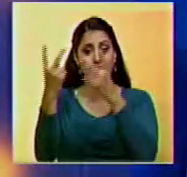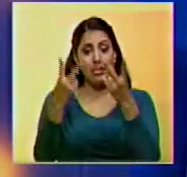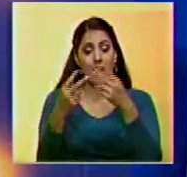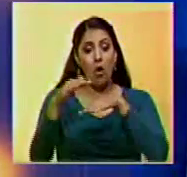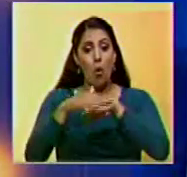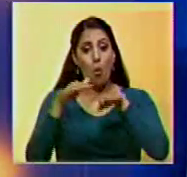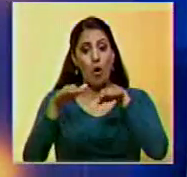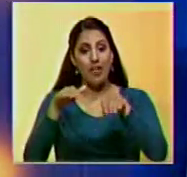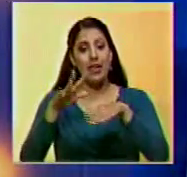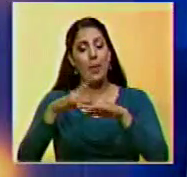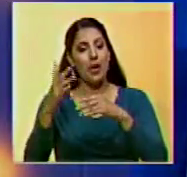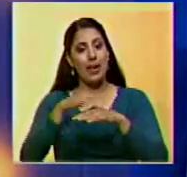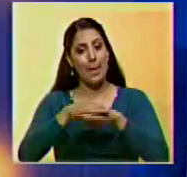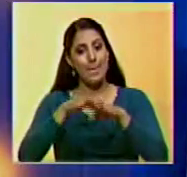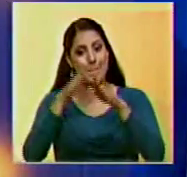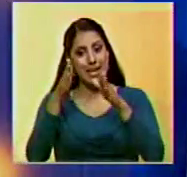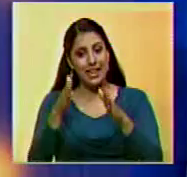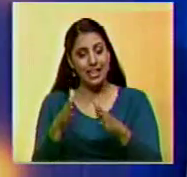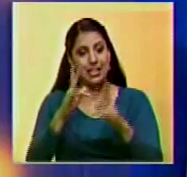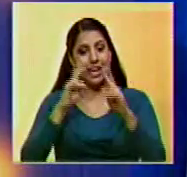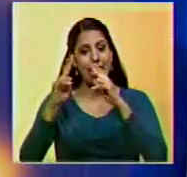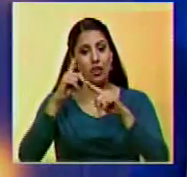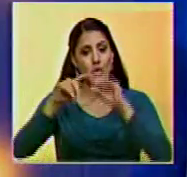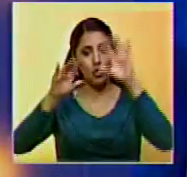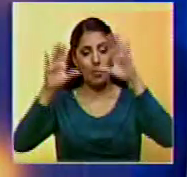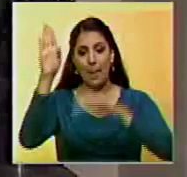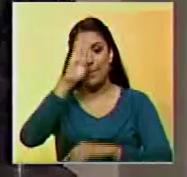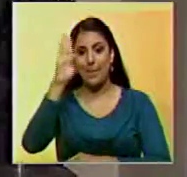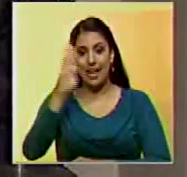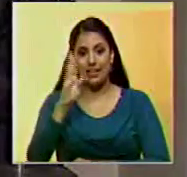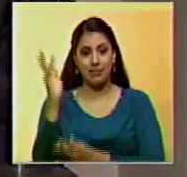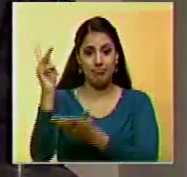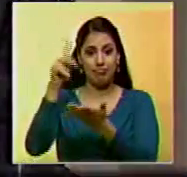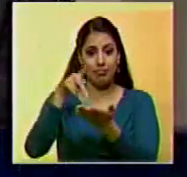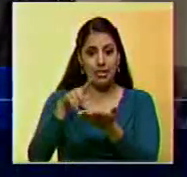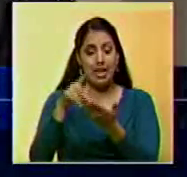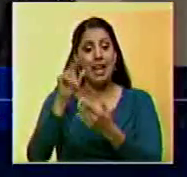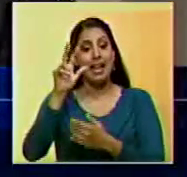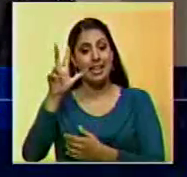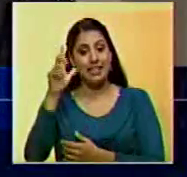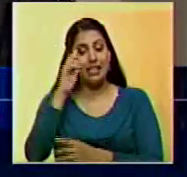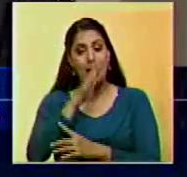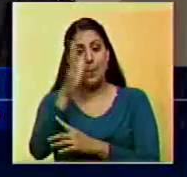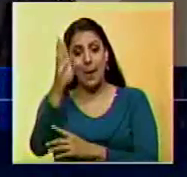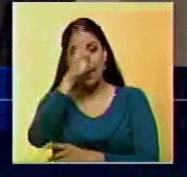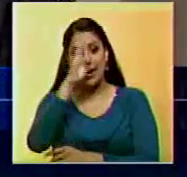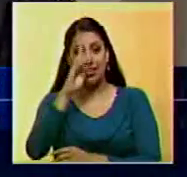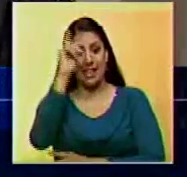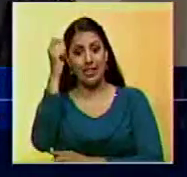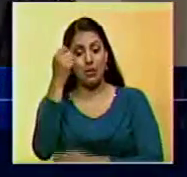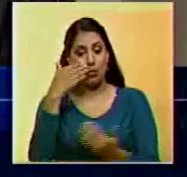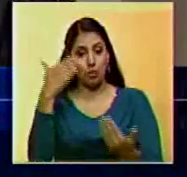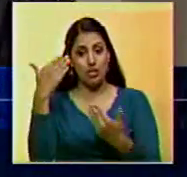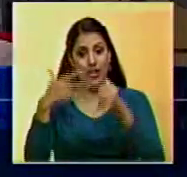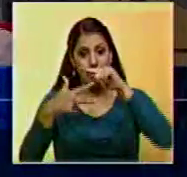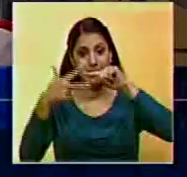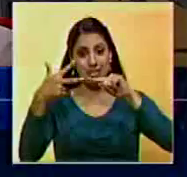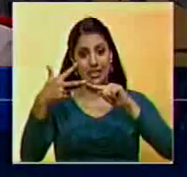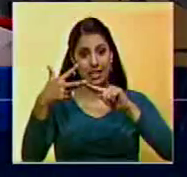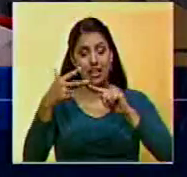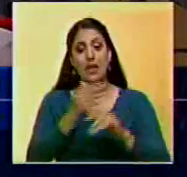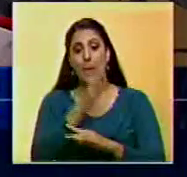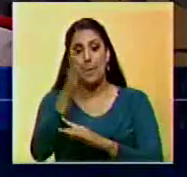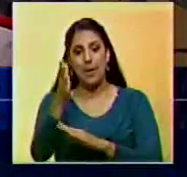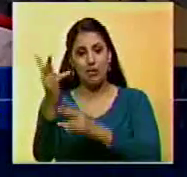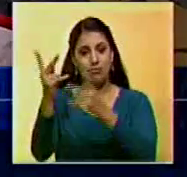jueves por el Ministro de Relaciones Exteriores de Brasil, Mauro Vieira. En su tercer día de gira por Brasil, los diputados Luis Florido y William Dávila